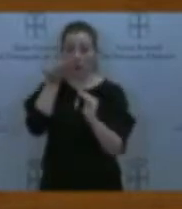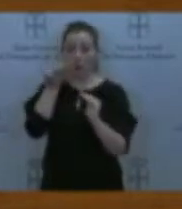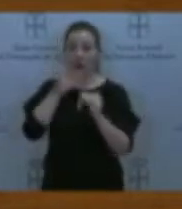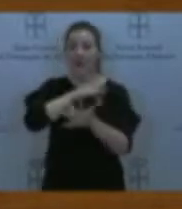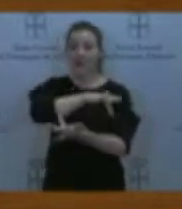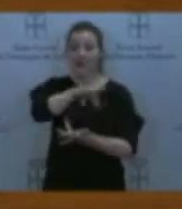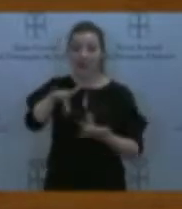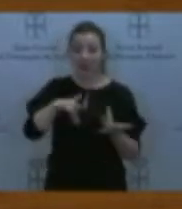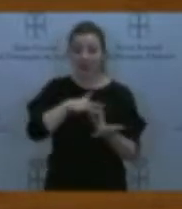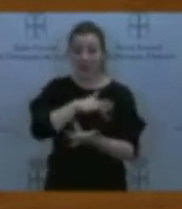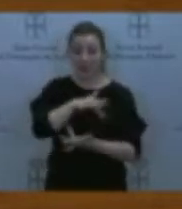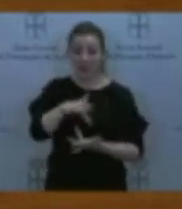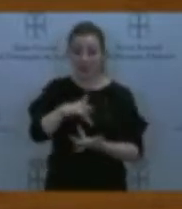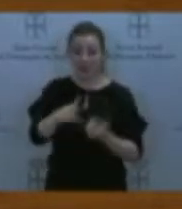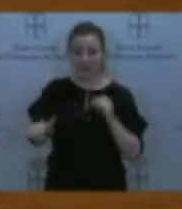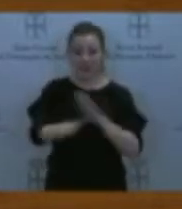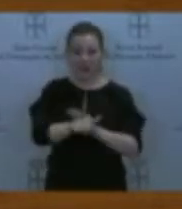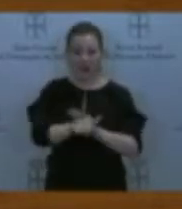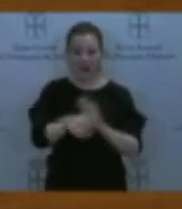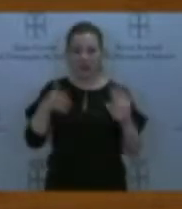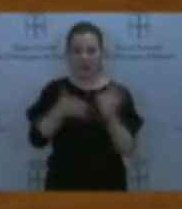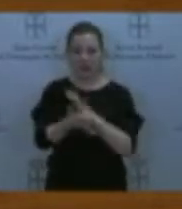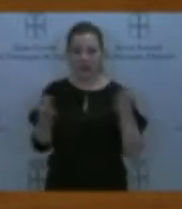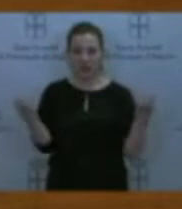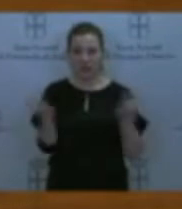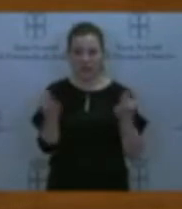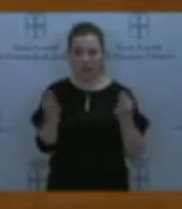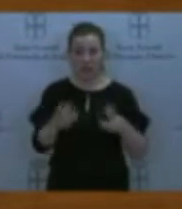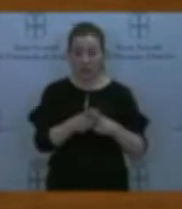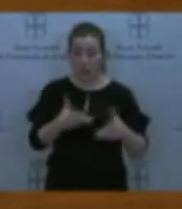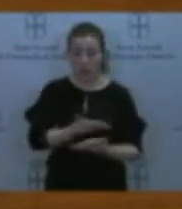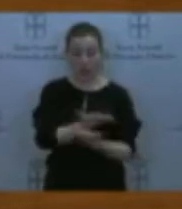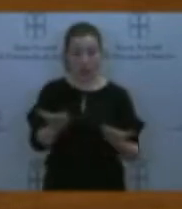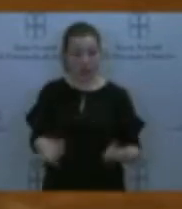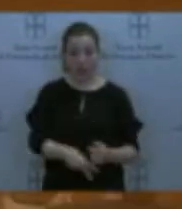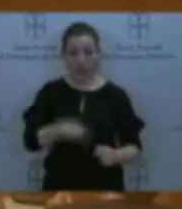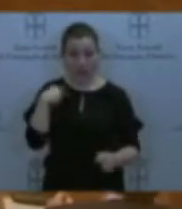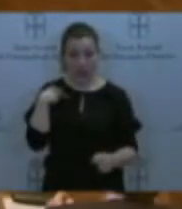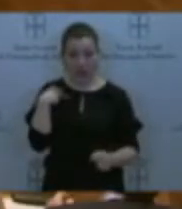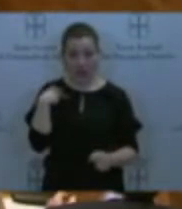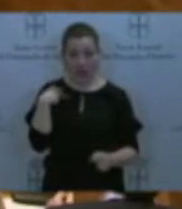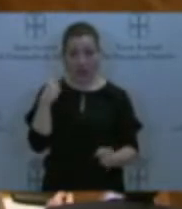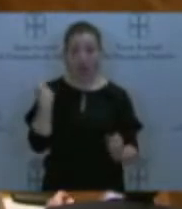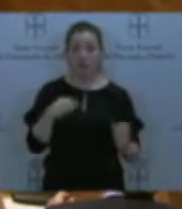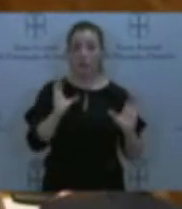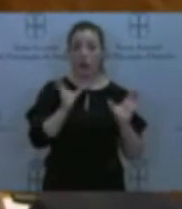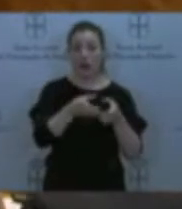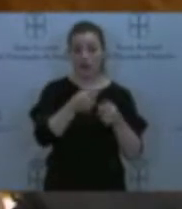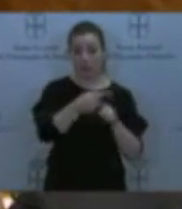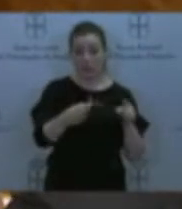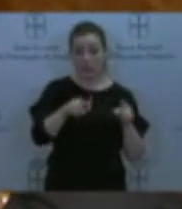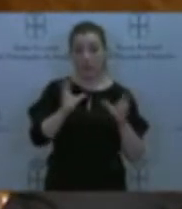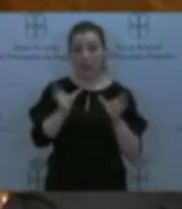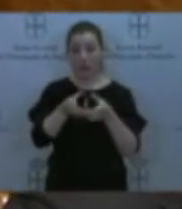estafa ha supuesto en toda la sociedad, fundamentalmente entre las clases medias y trabajadoras, pero también